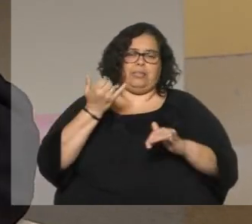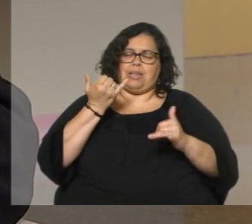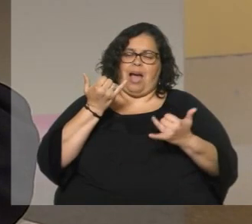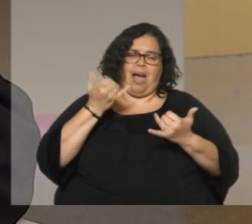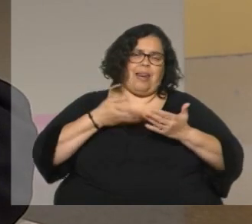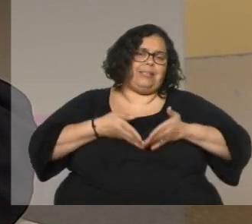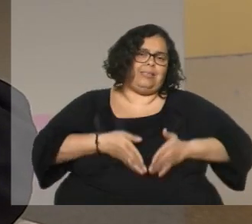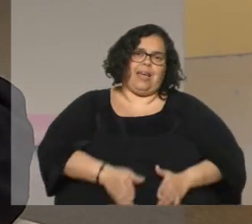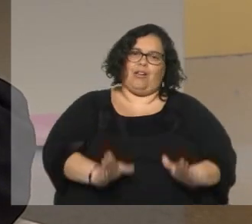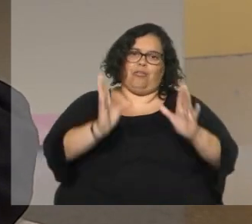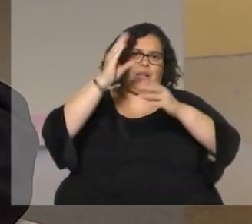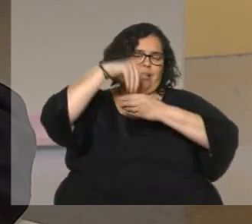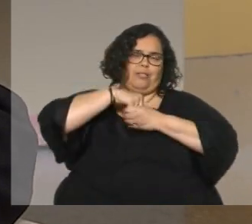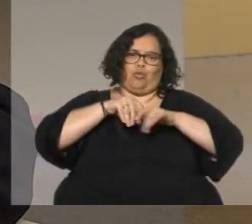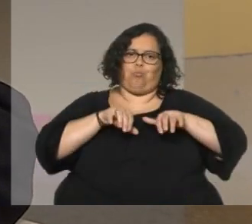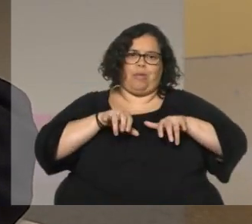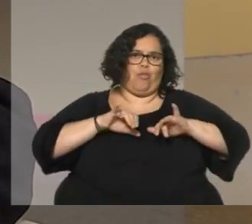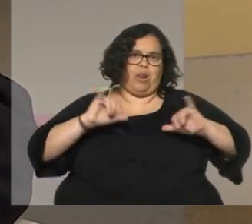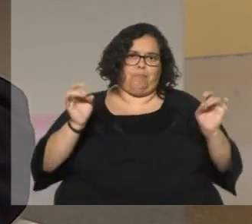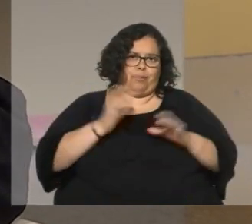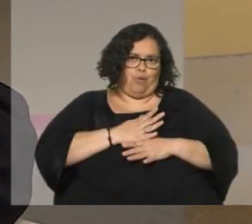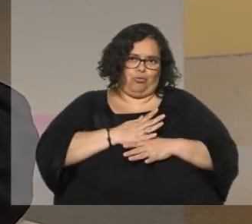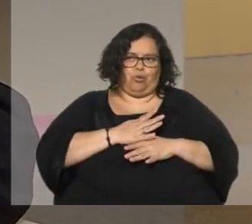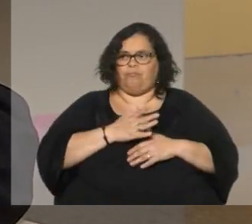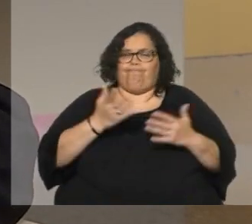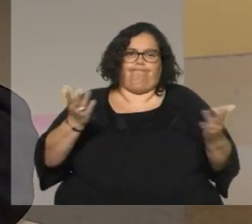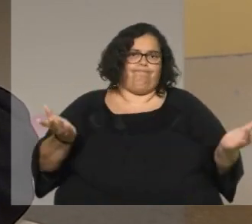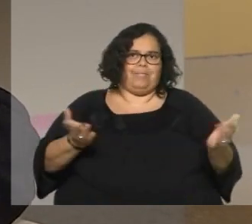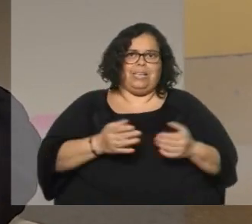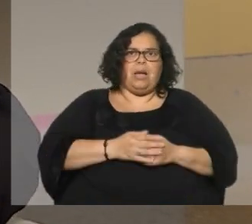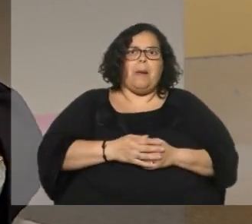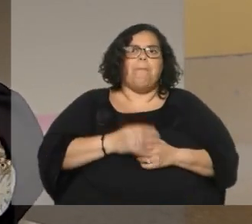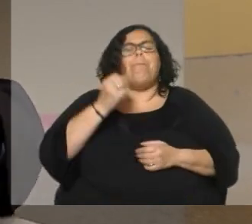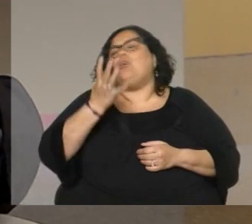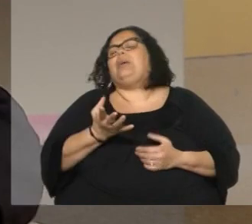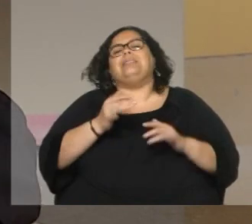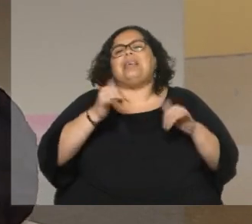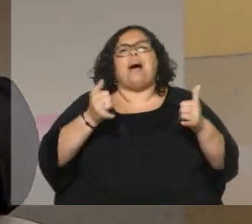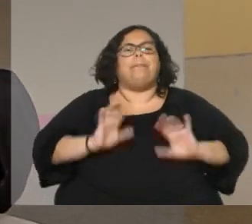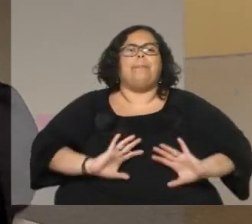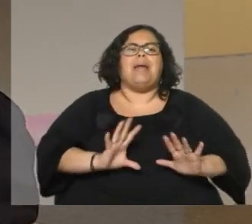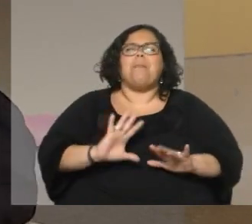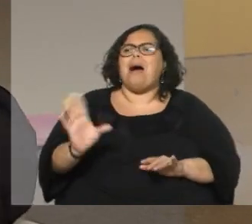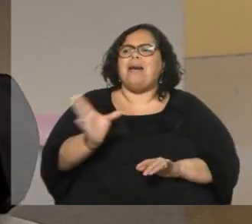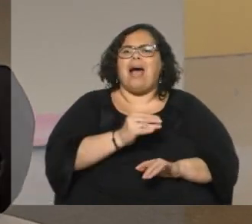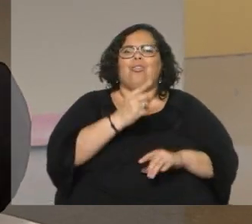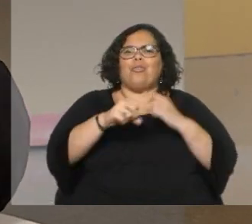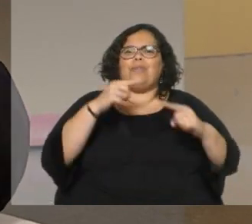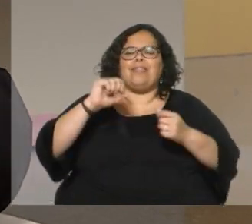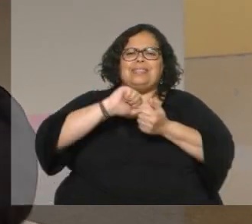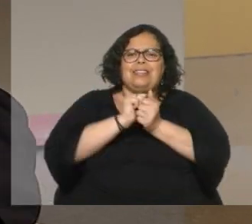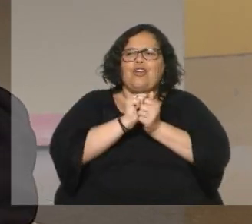computadora prácticamente junto al chupetín porque están absolutamente preparados con varios idiomas con